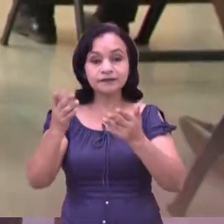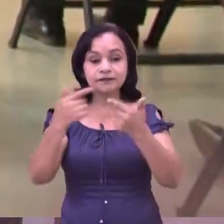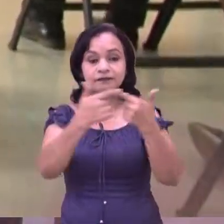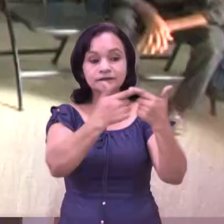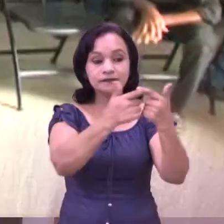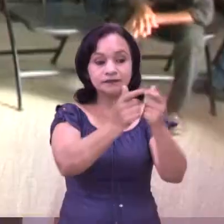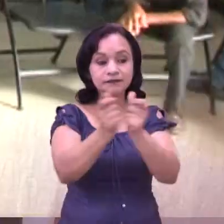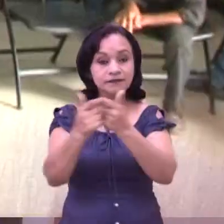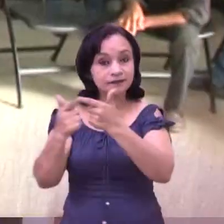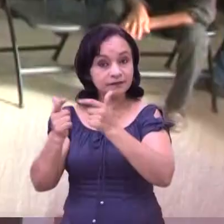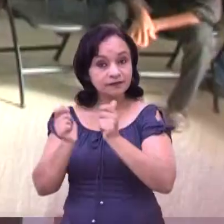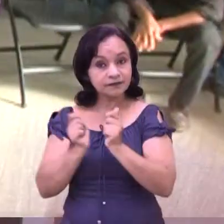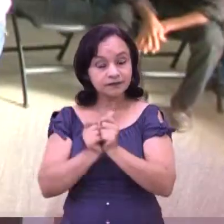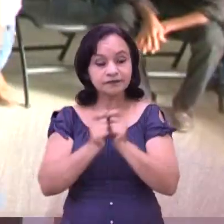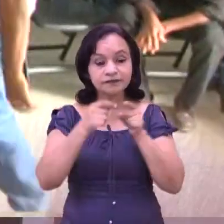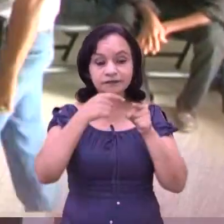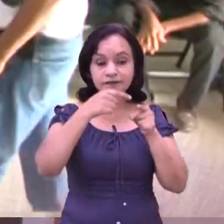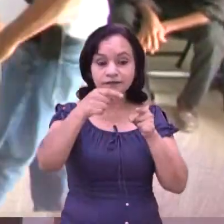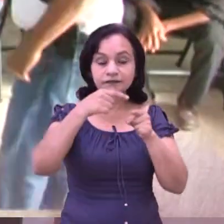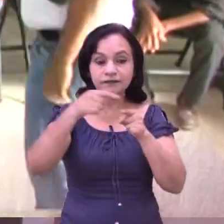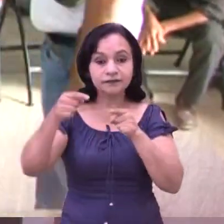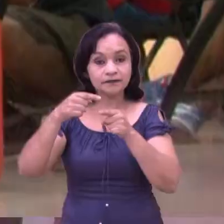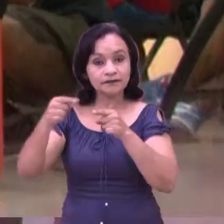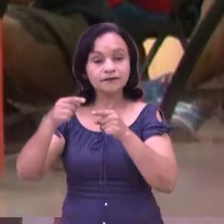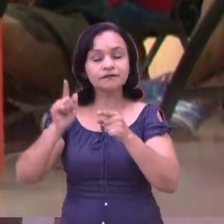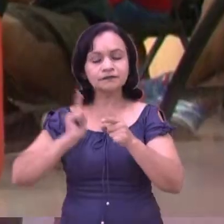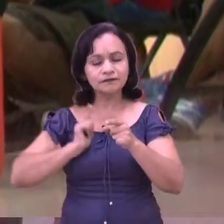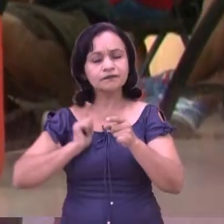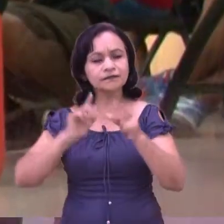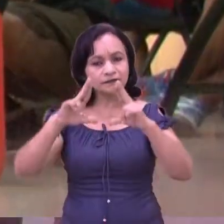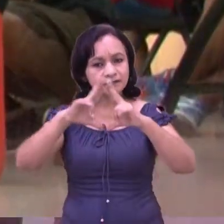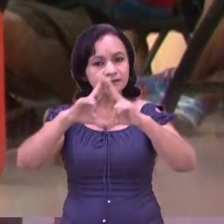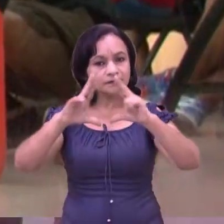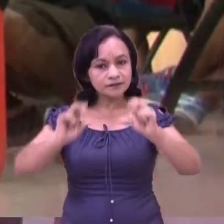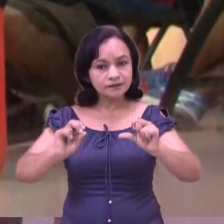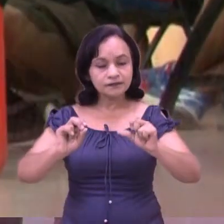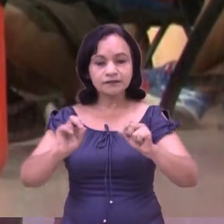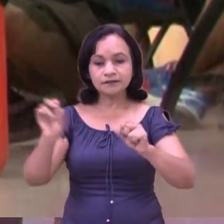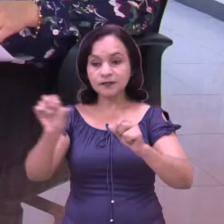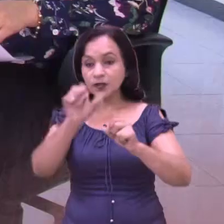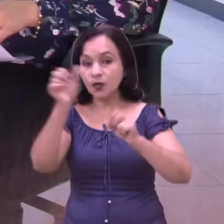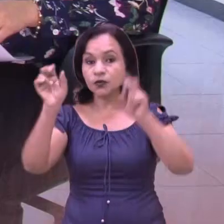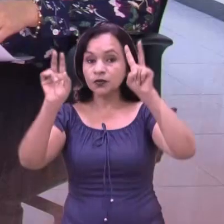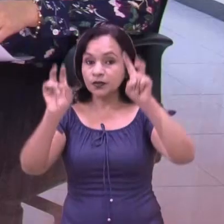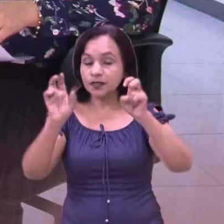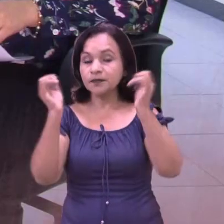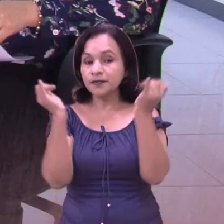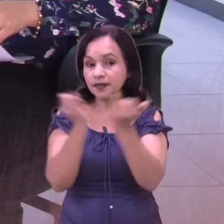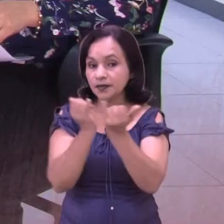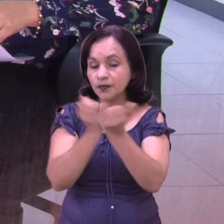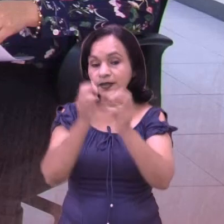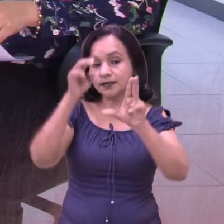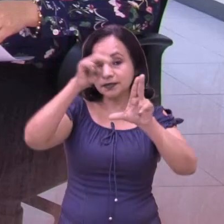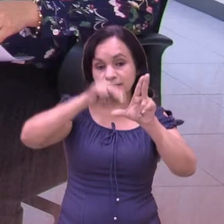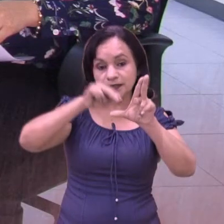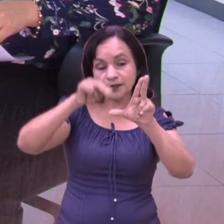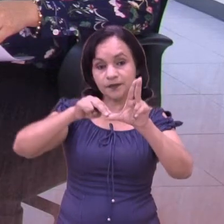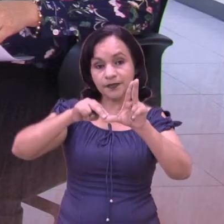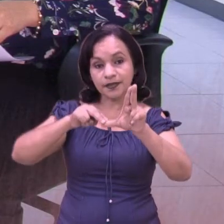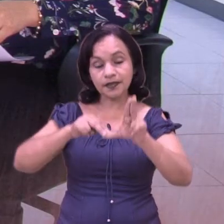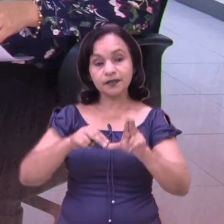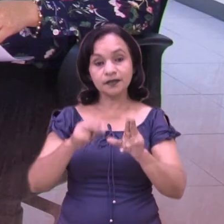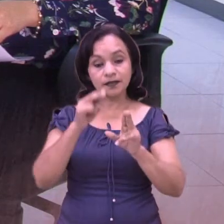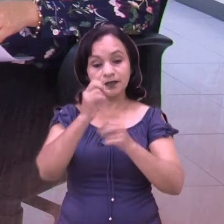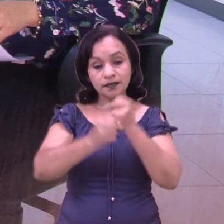desarrollo cualitativo de las brigadas municipales, comunitarias a nivel nacional. Por otra parte, también